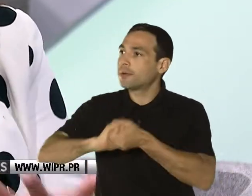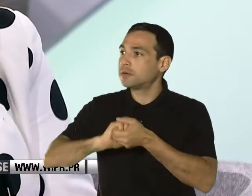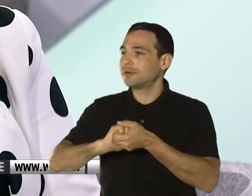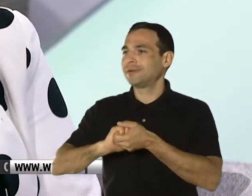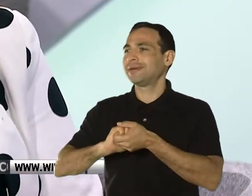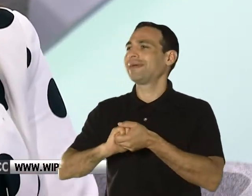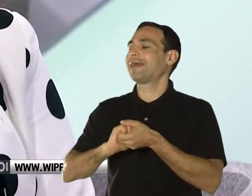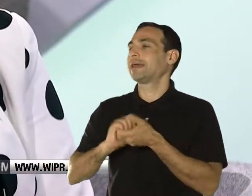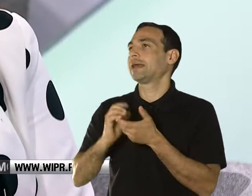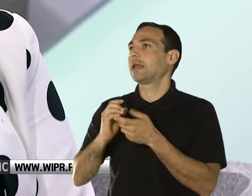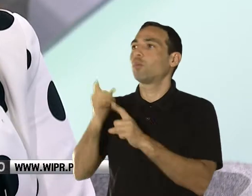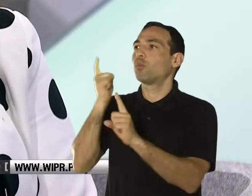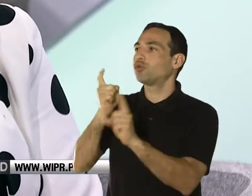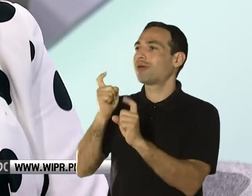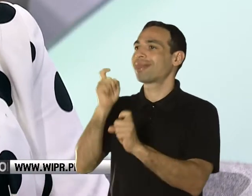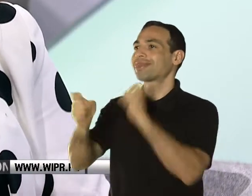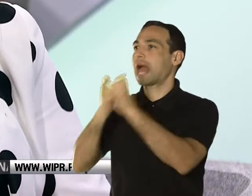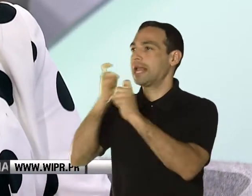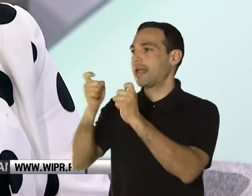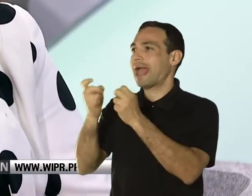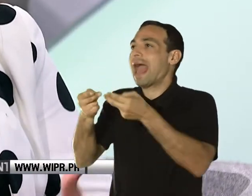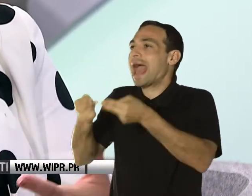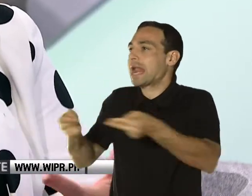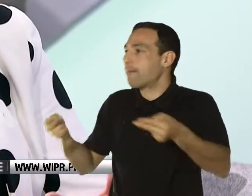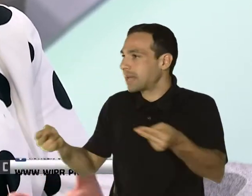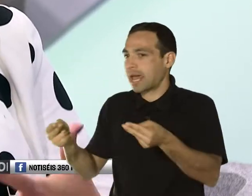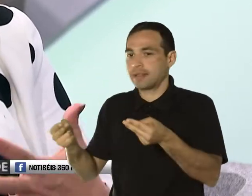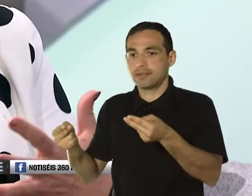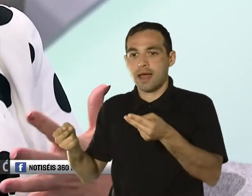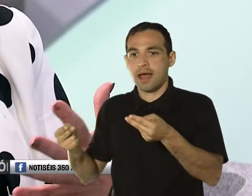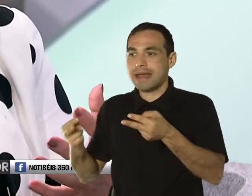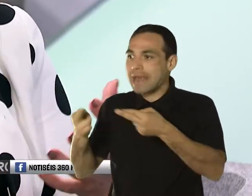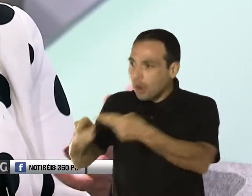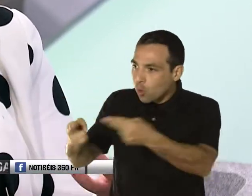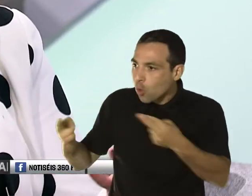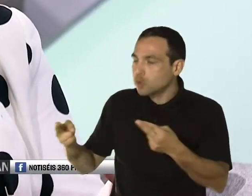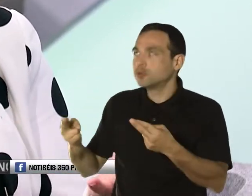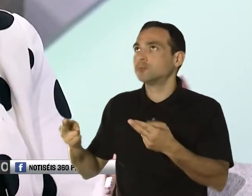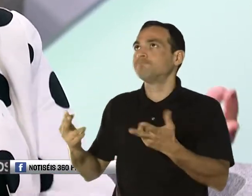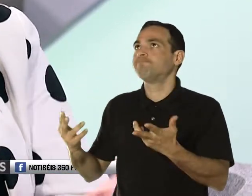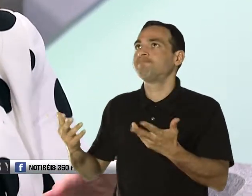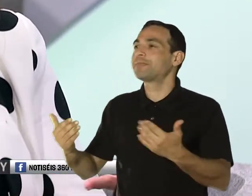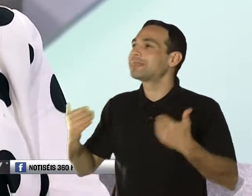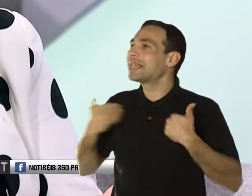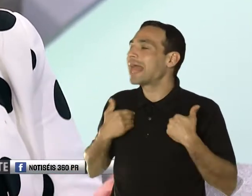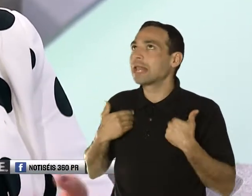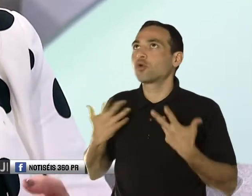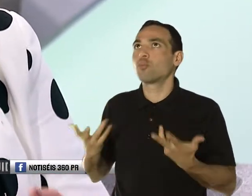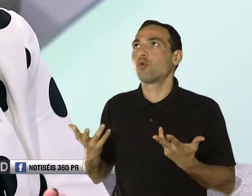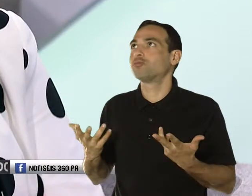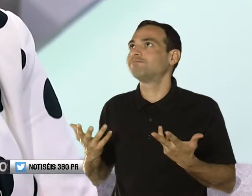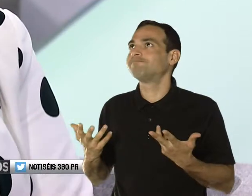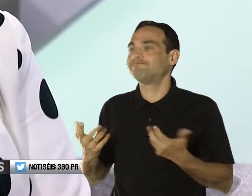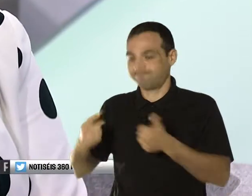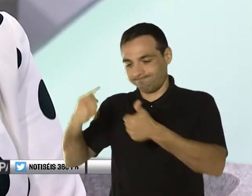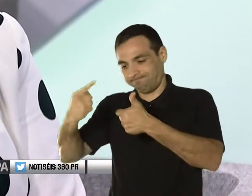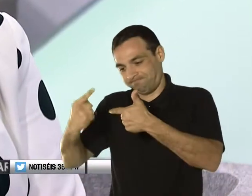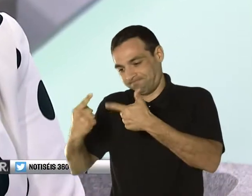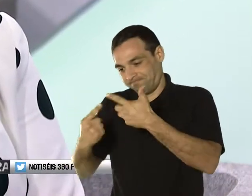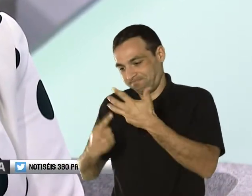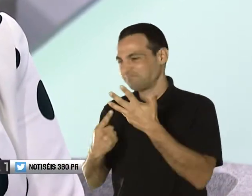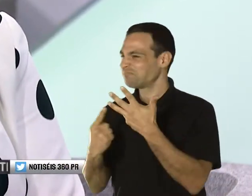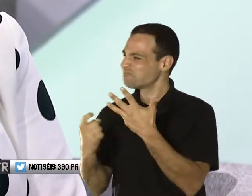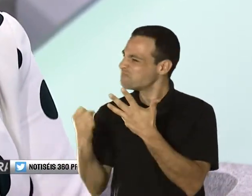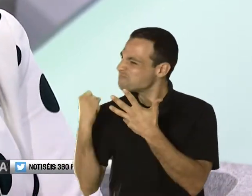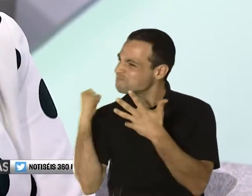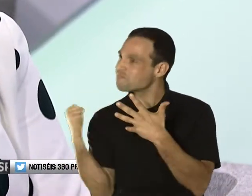poderle dar herramientas para que ellos puedan tener, yo le digo un kit de herramientas, ¿verdad?, un poquito más sólidos a la hora de